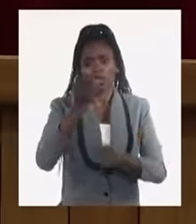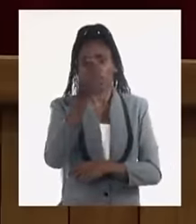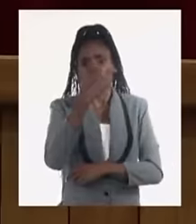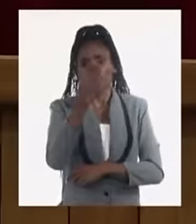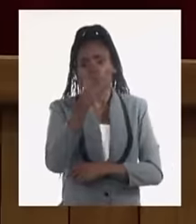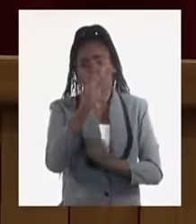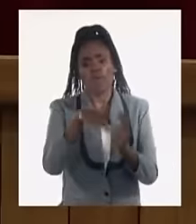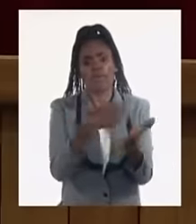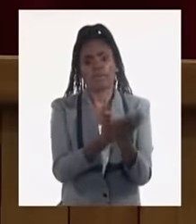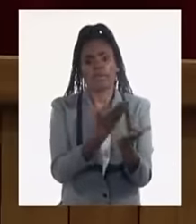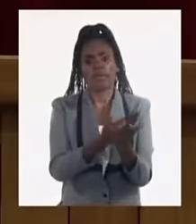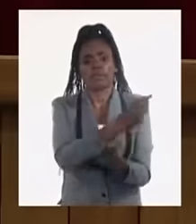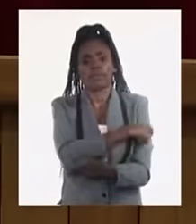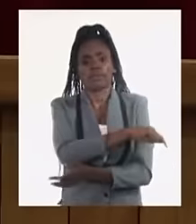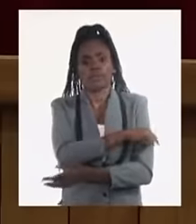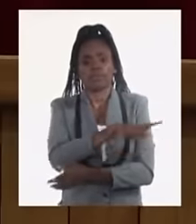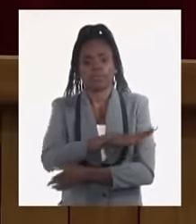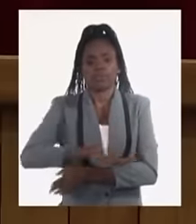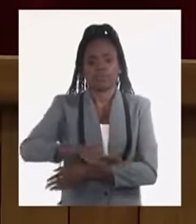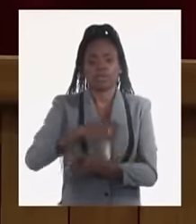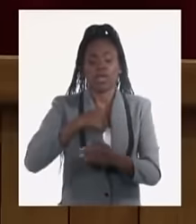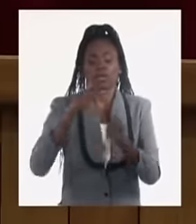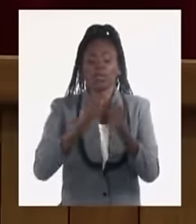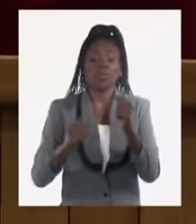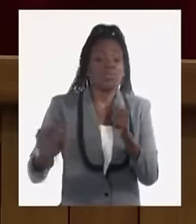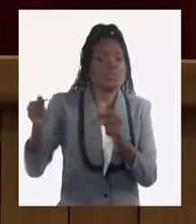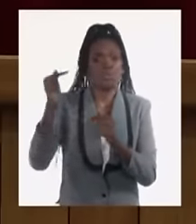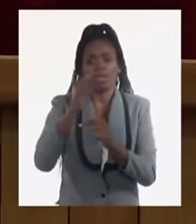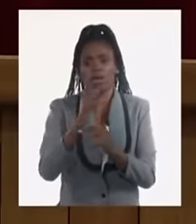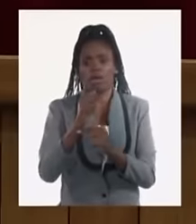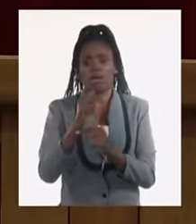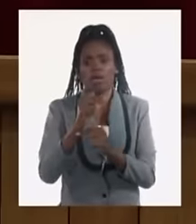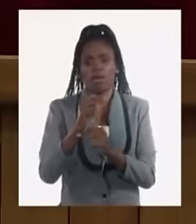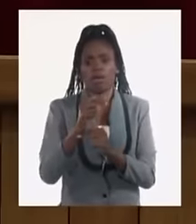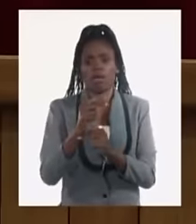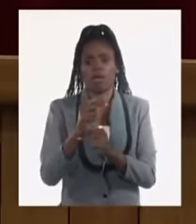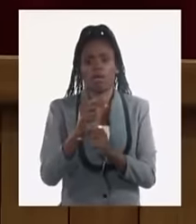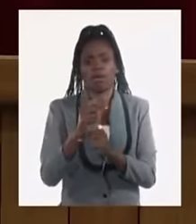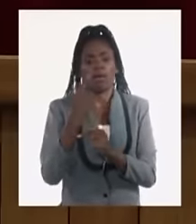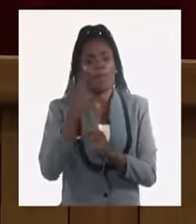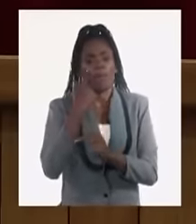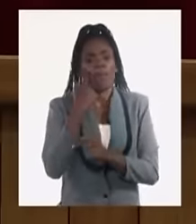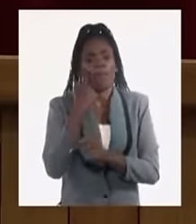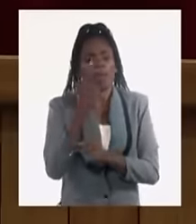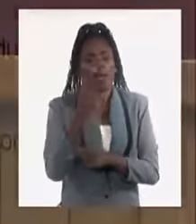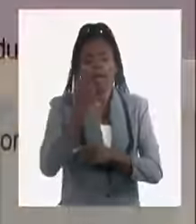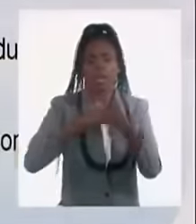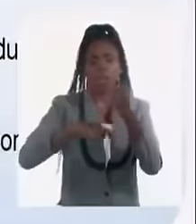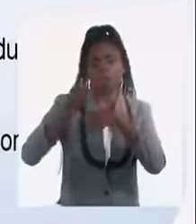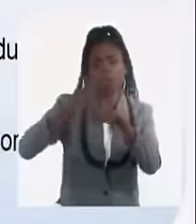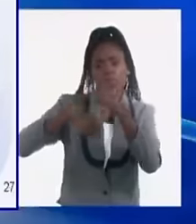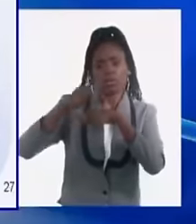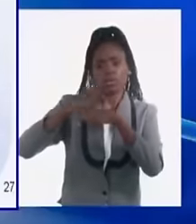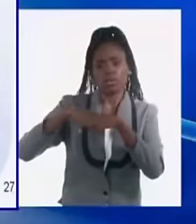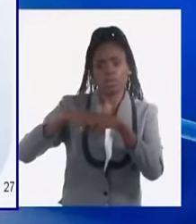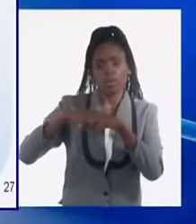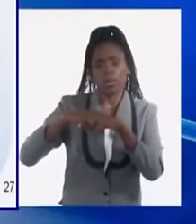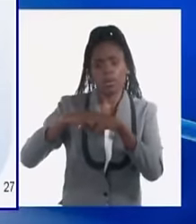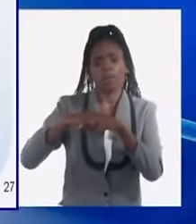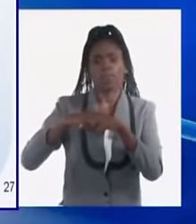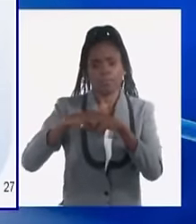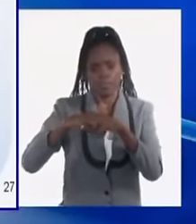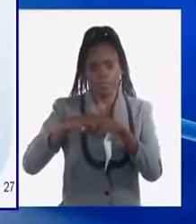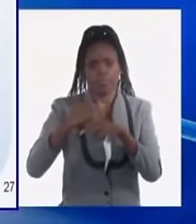demanda el pueblo y eso tiene que ser una prioridad. Y tenemos que fomentar como alternativa para la exportación de las capacidades